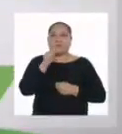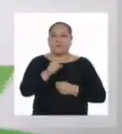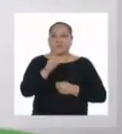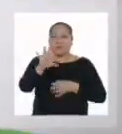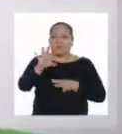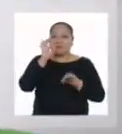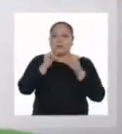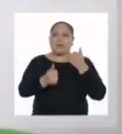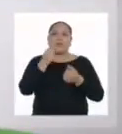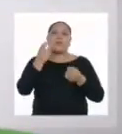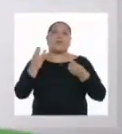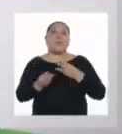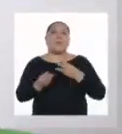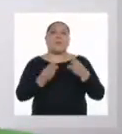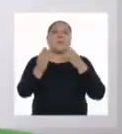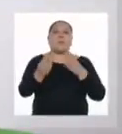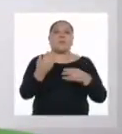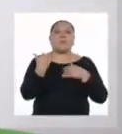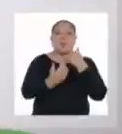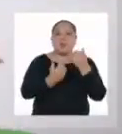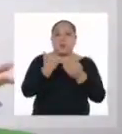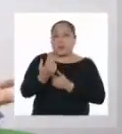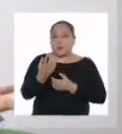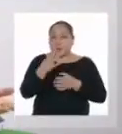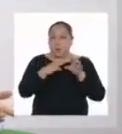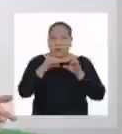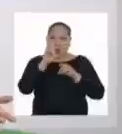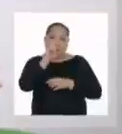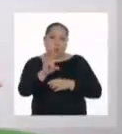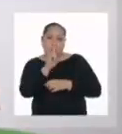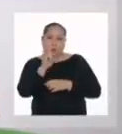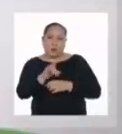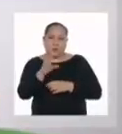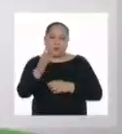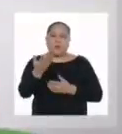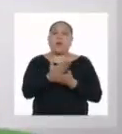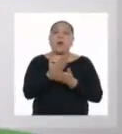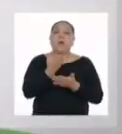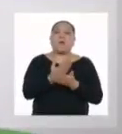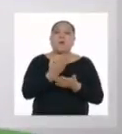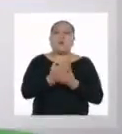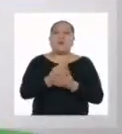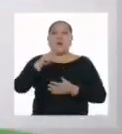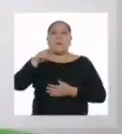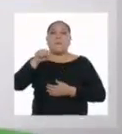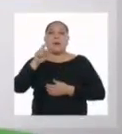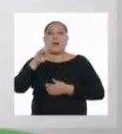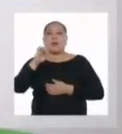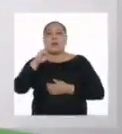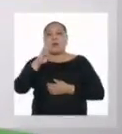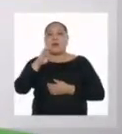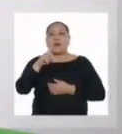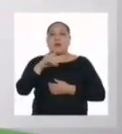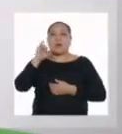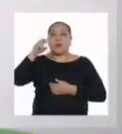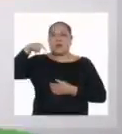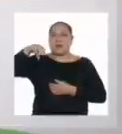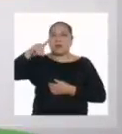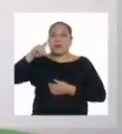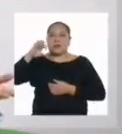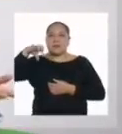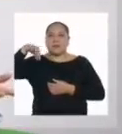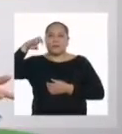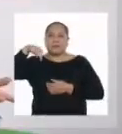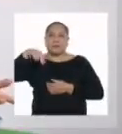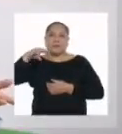definiremos los métodos o procedimientos que seguiremos para medir la variable dependiente. Manipular la variable independiente.